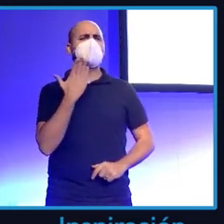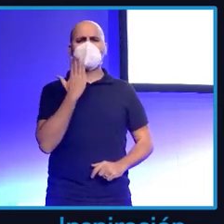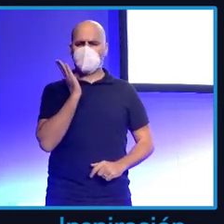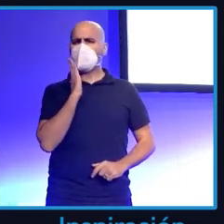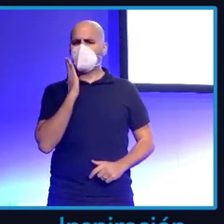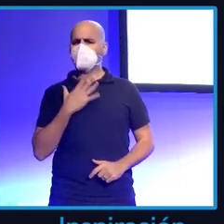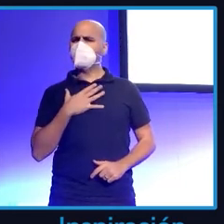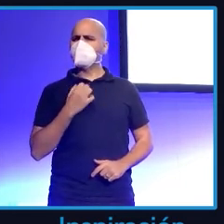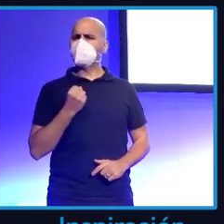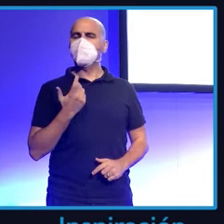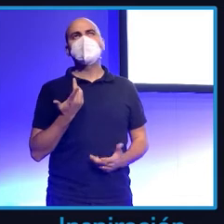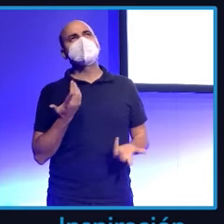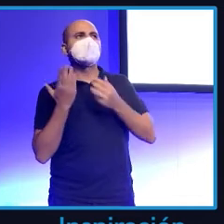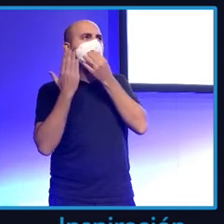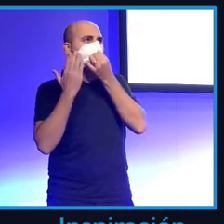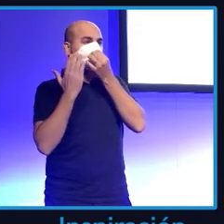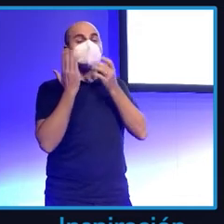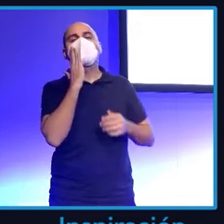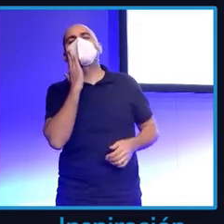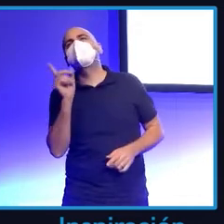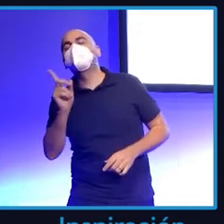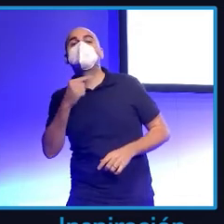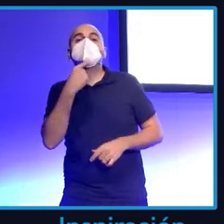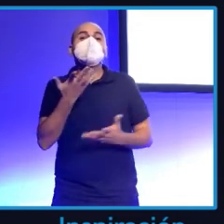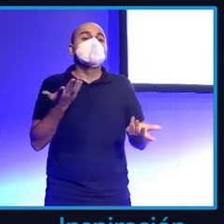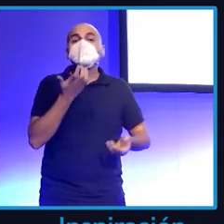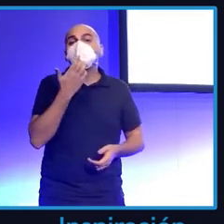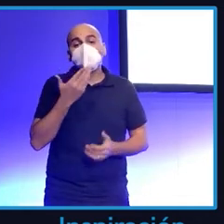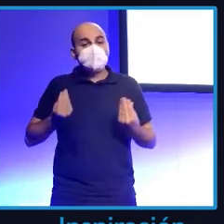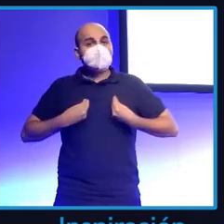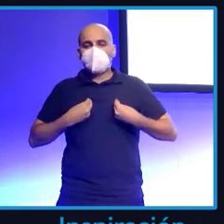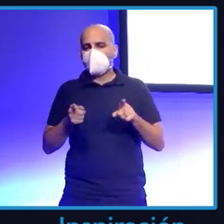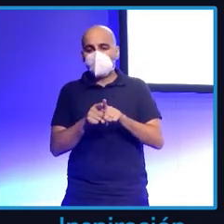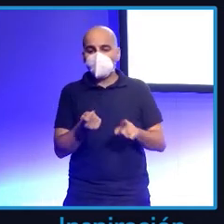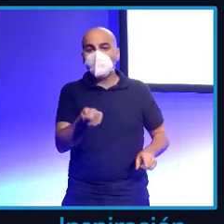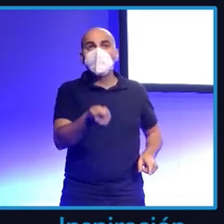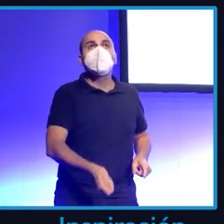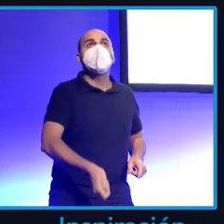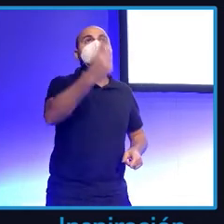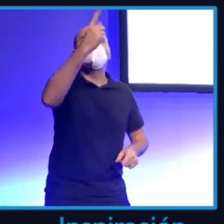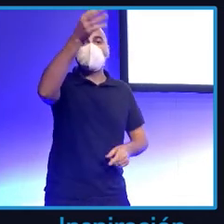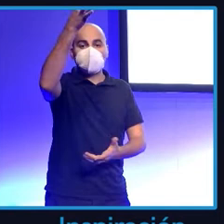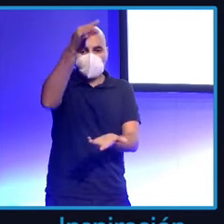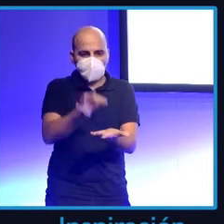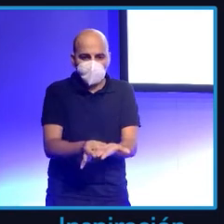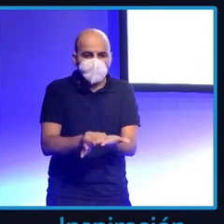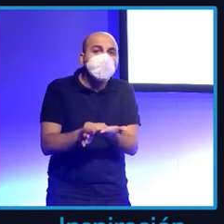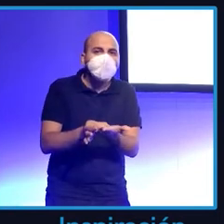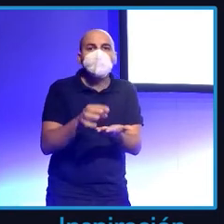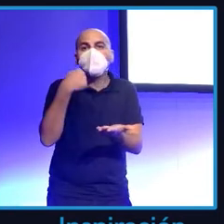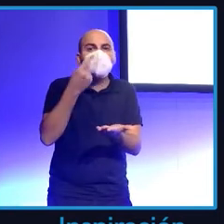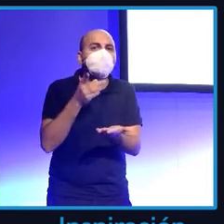dicen ahí cuando, si la vida, si sale cruce, que echarle cara. Si yo tenía la oportunidad de ir a un sitio y decir, oye, pues yo,